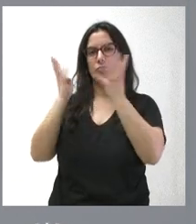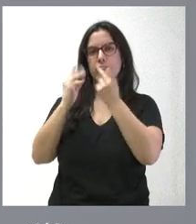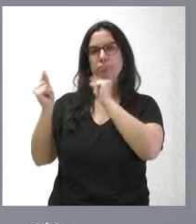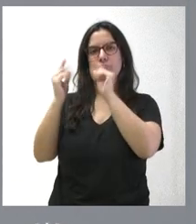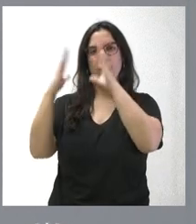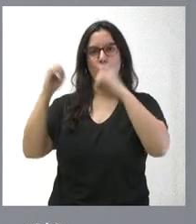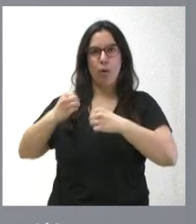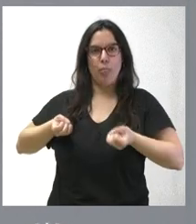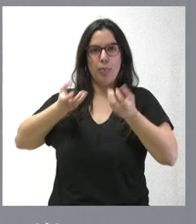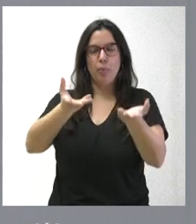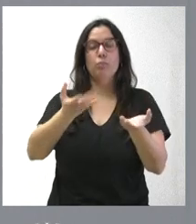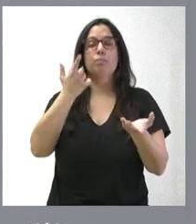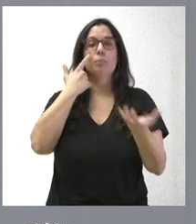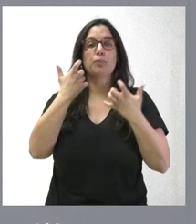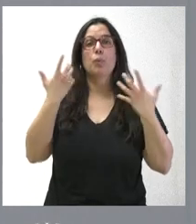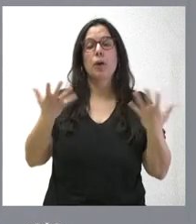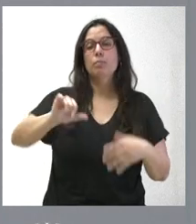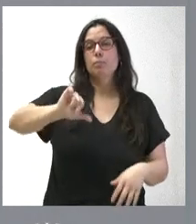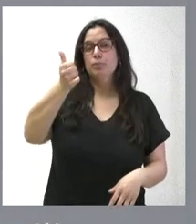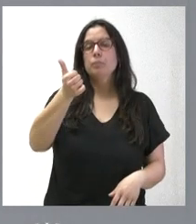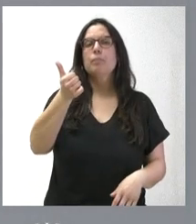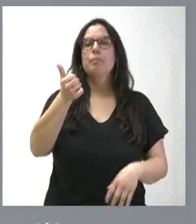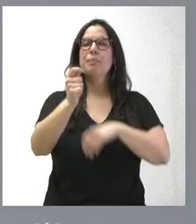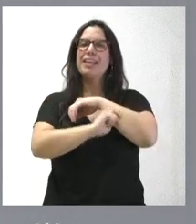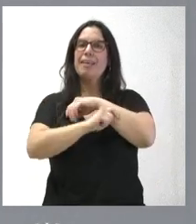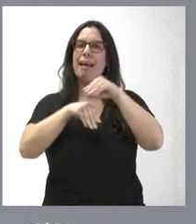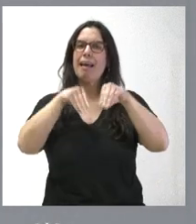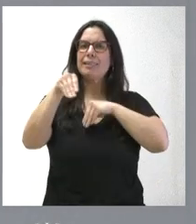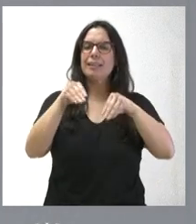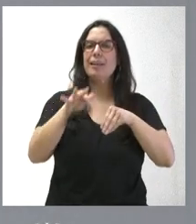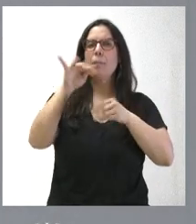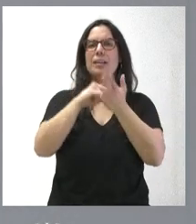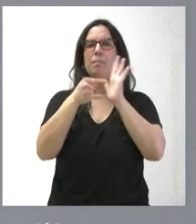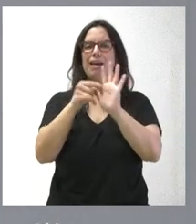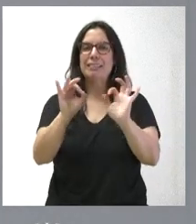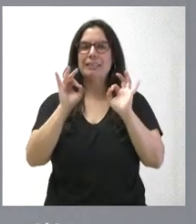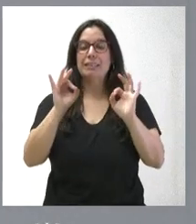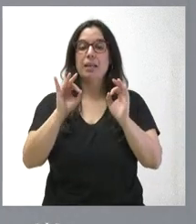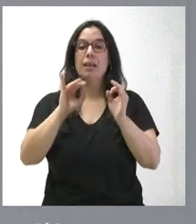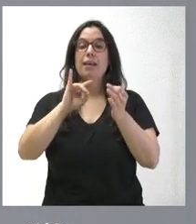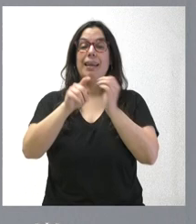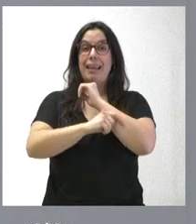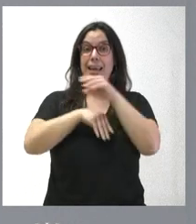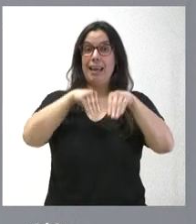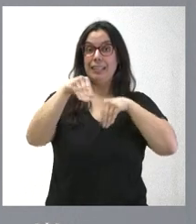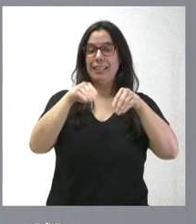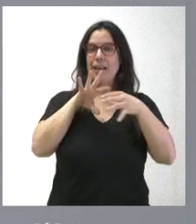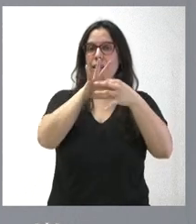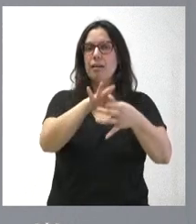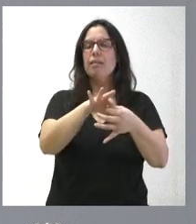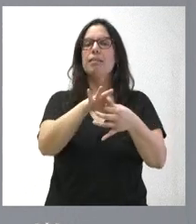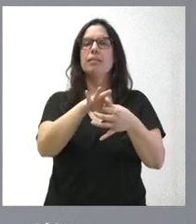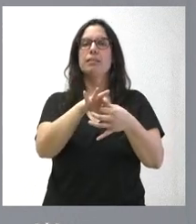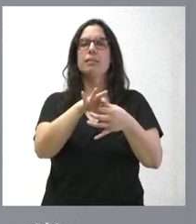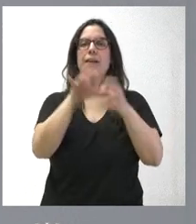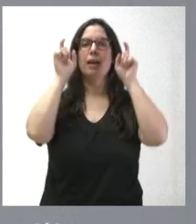en donde destaca la aprobación de una estrategia y de un plan específico, una estrategia en torno a